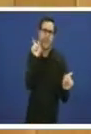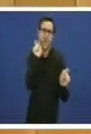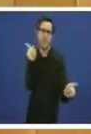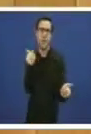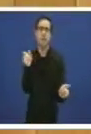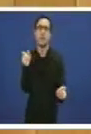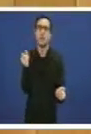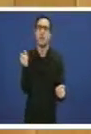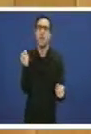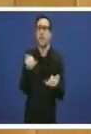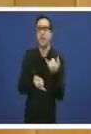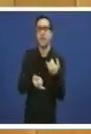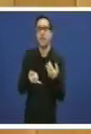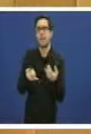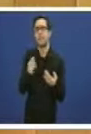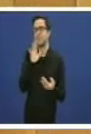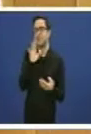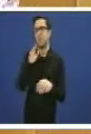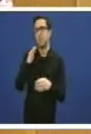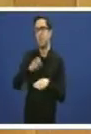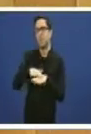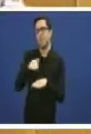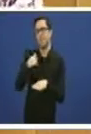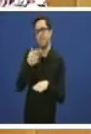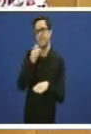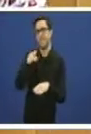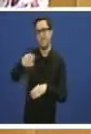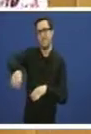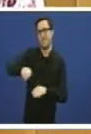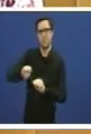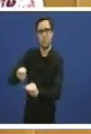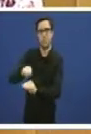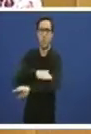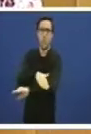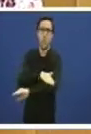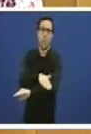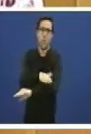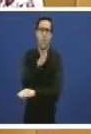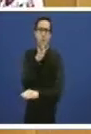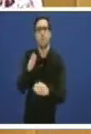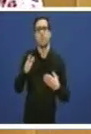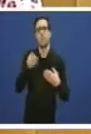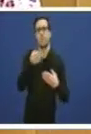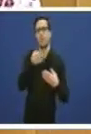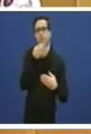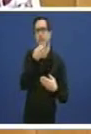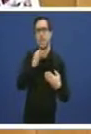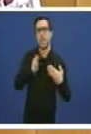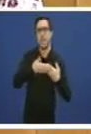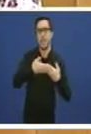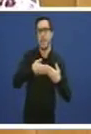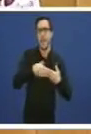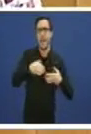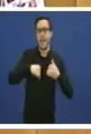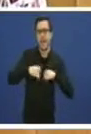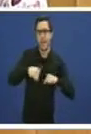polo seu goberno, pol vostede e polo seu goberno. Pechar os quirófanos polas tardes, non cubrir as vacacións, non cubrir as baixas, agora